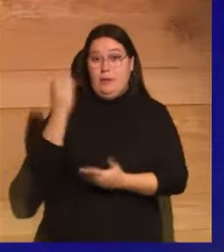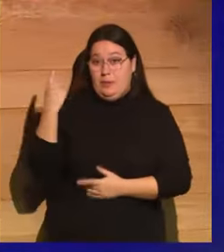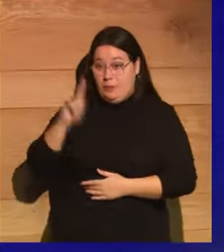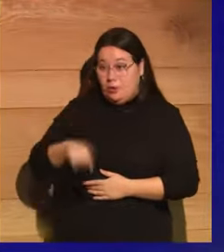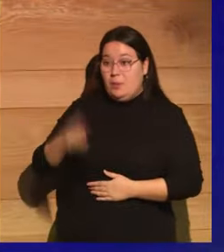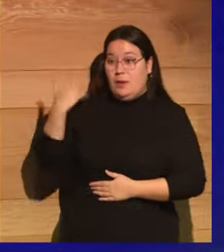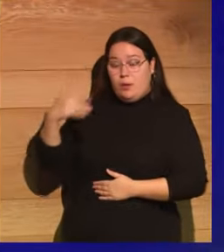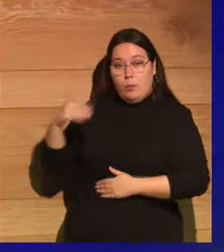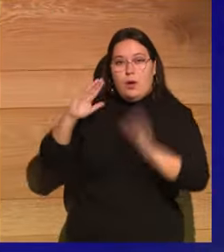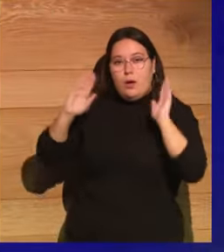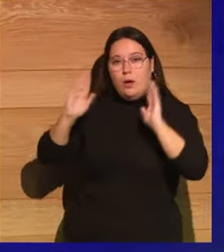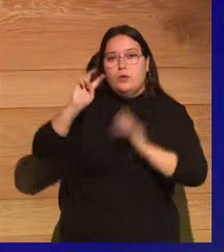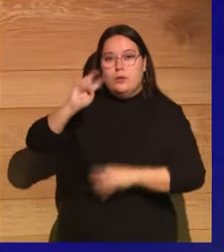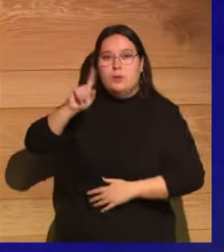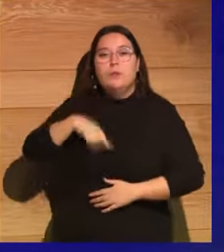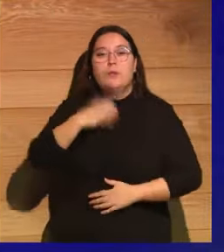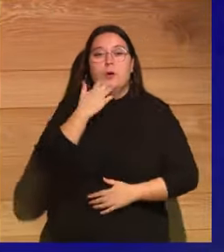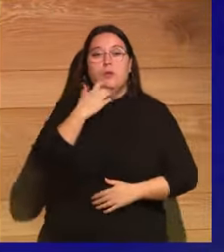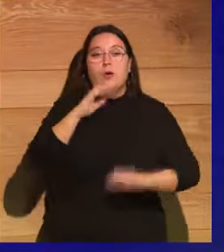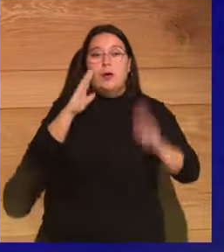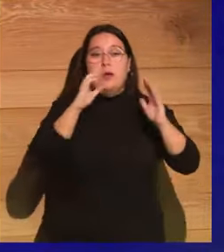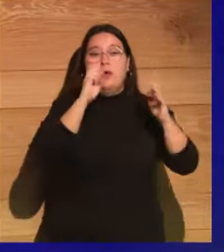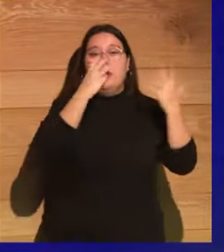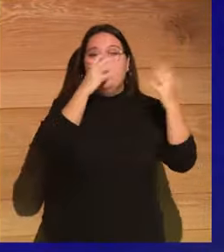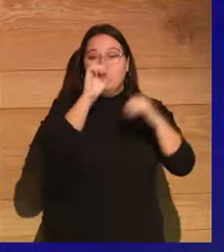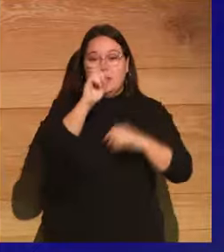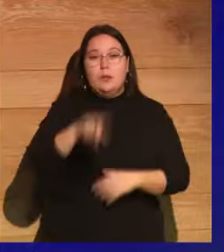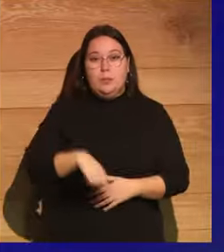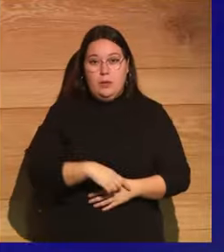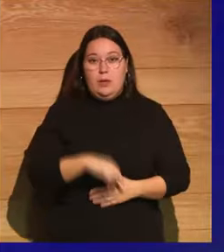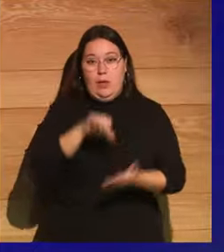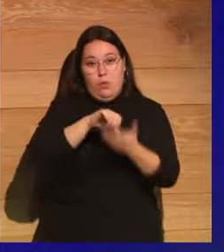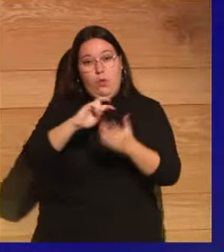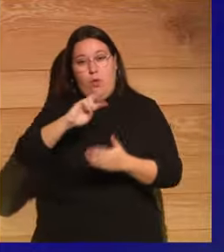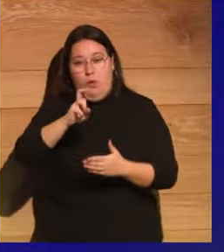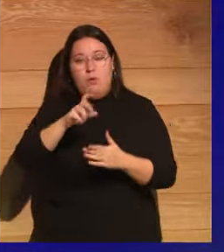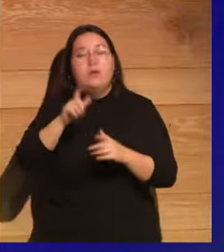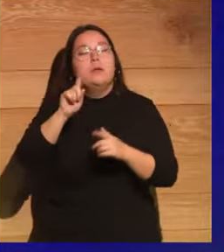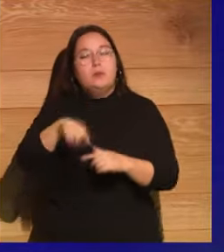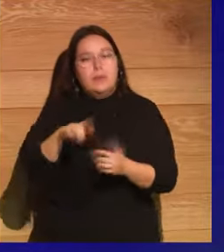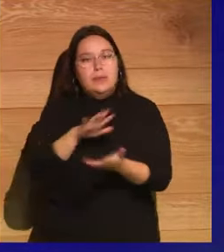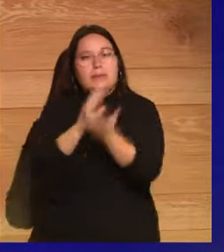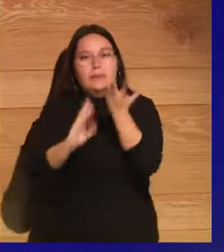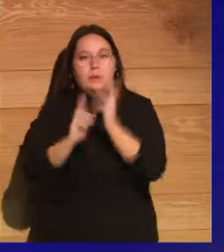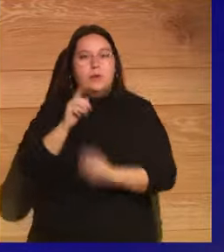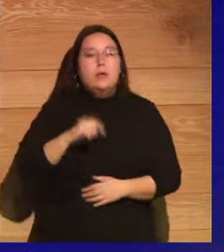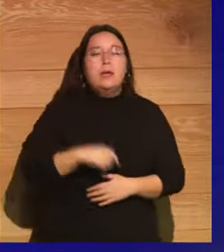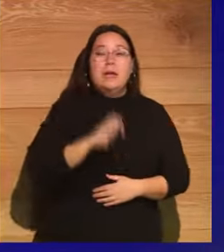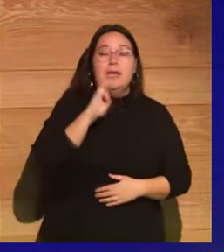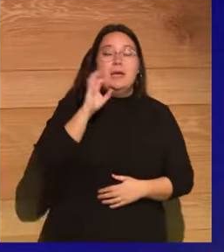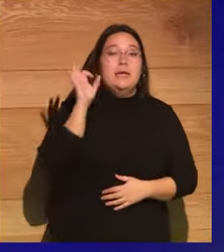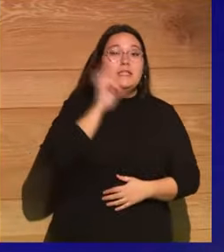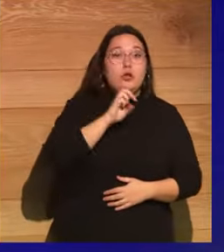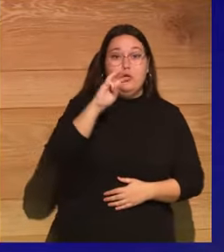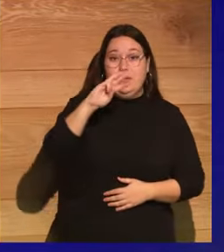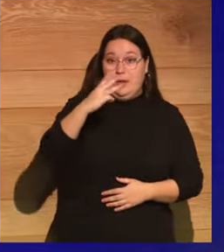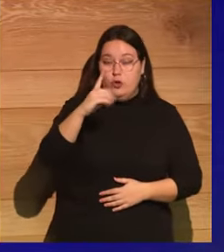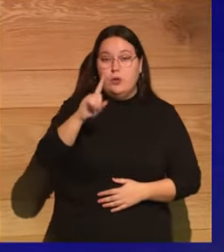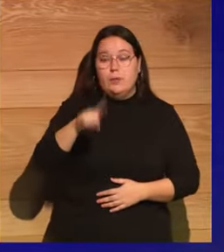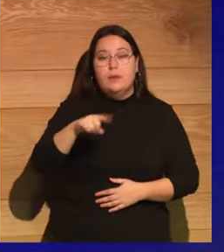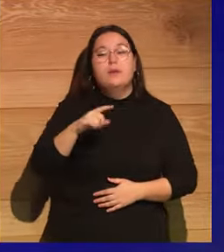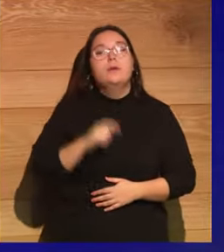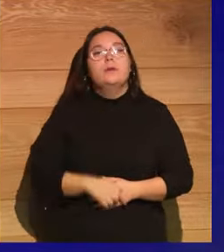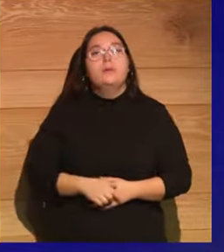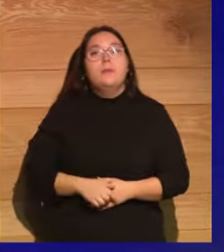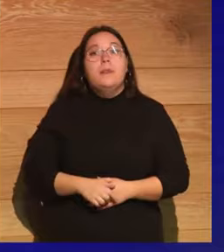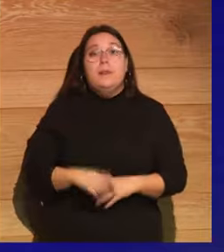en otros momentos. En el año 80 se volvió a quemar buena parte de la ciudad, a finales del siglo III, en el año 283, se volvió a quemar buena parte